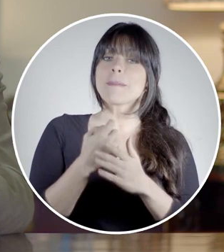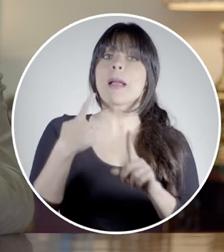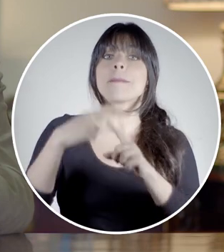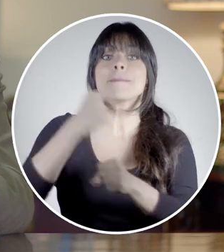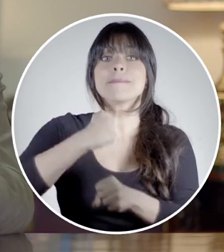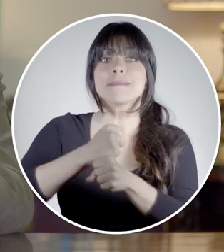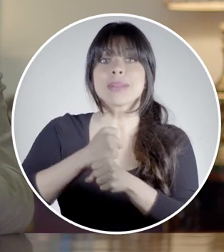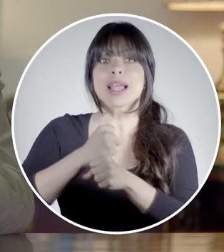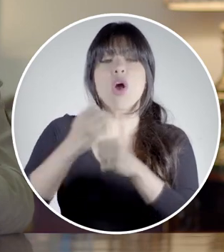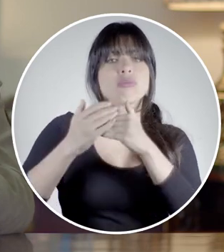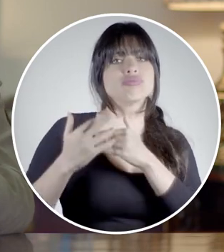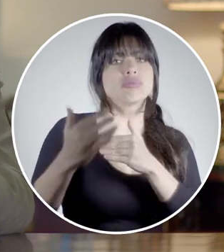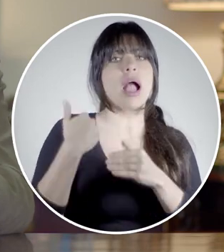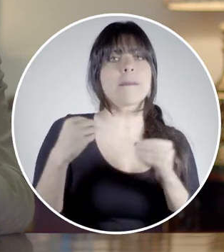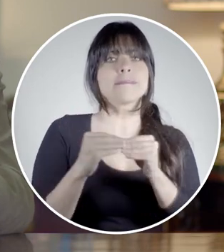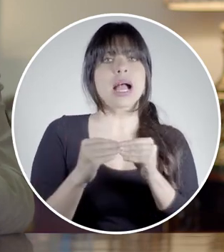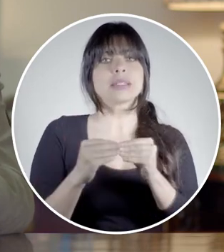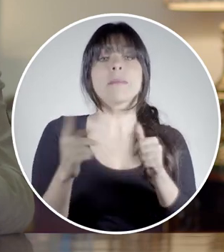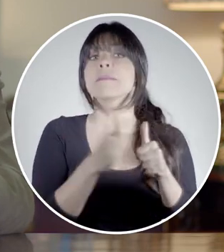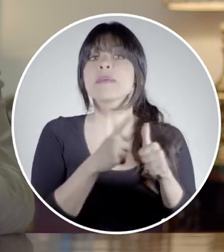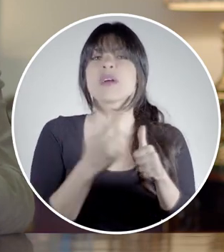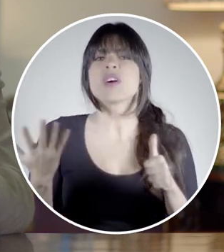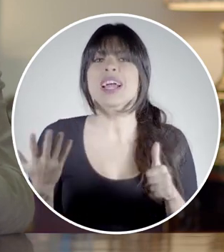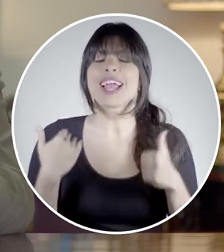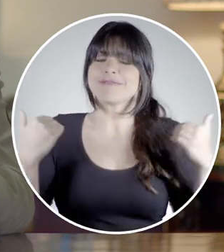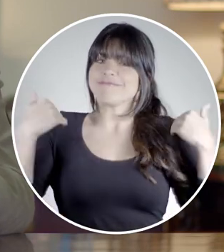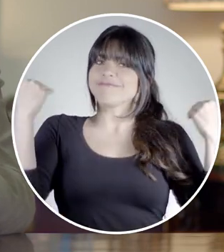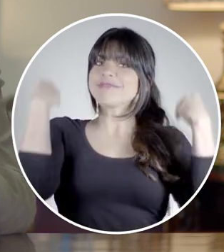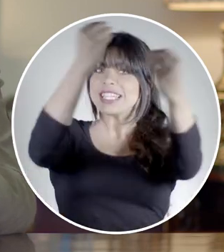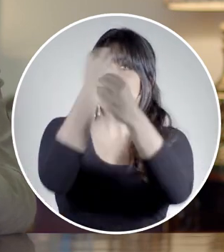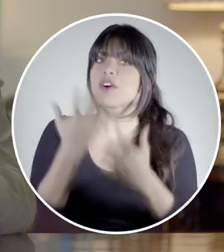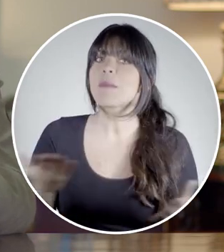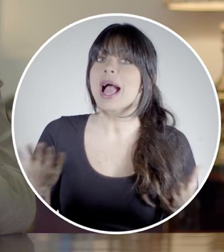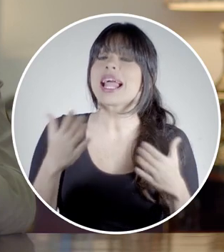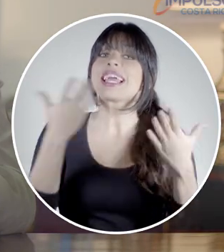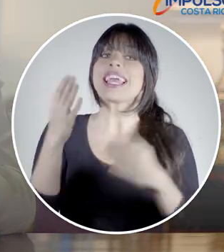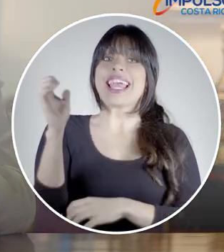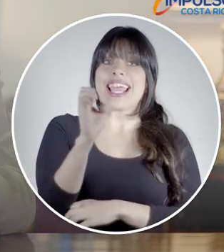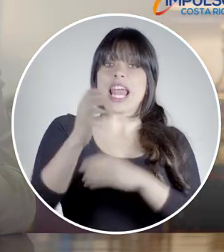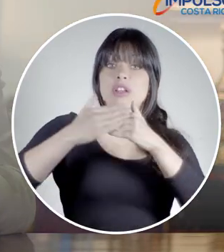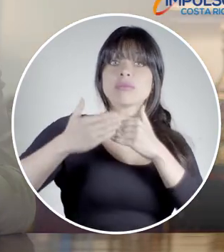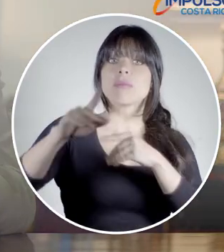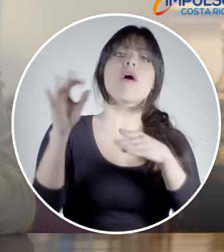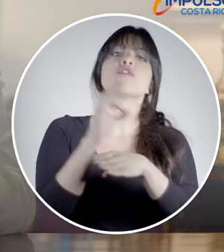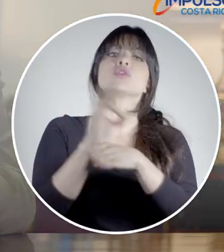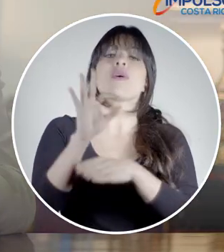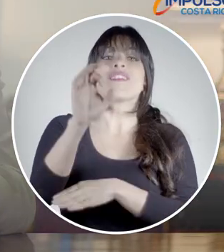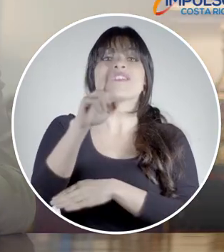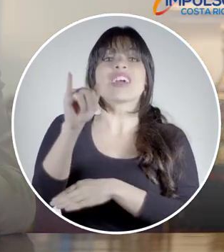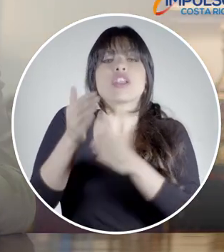economía y el empleo van más allá. Primero, me complace informarles que a partir de enero